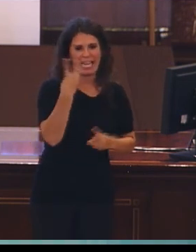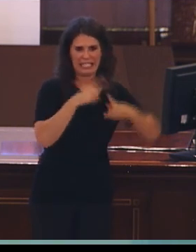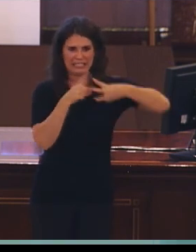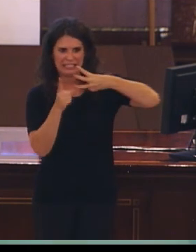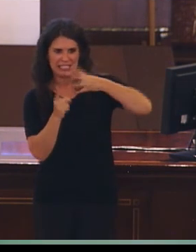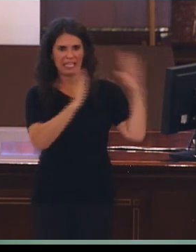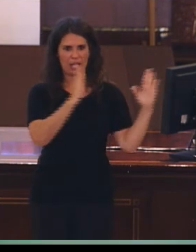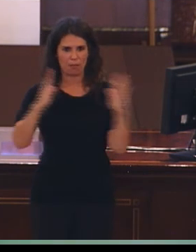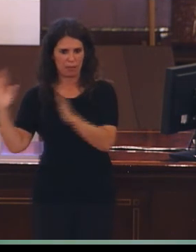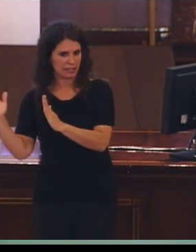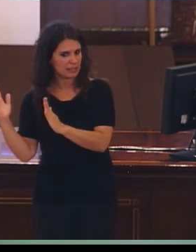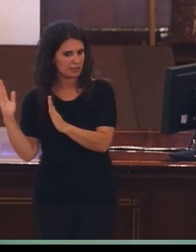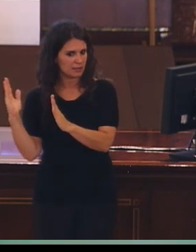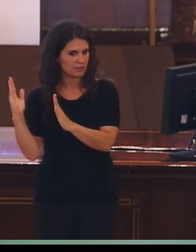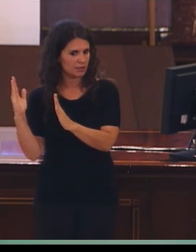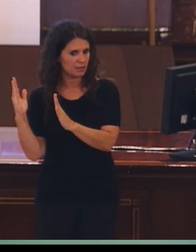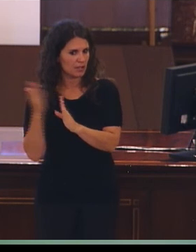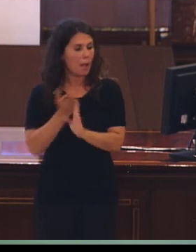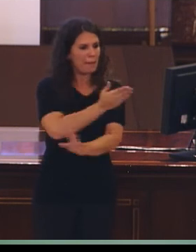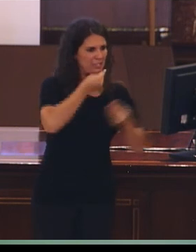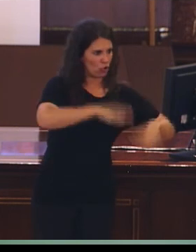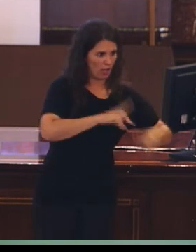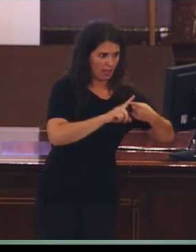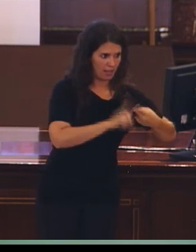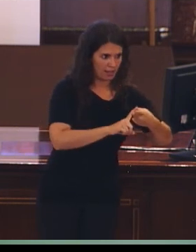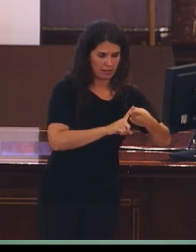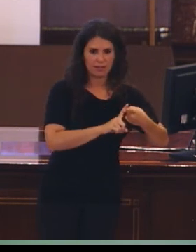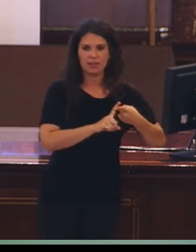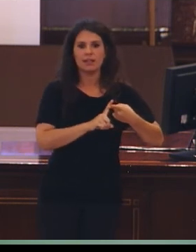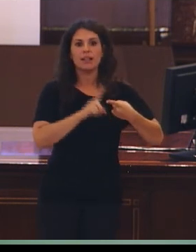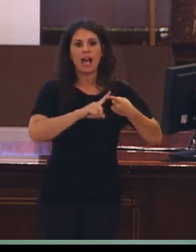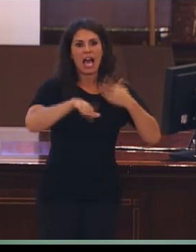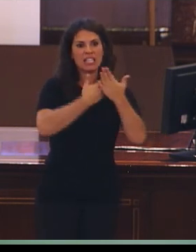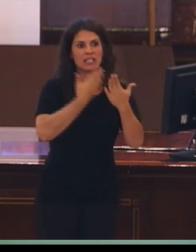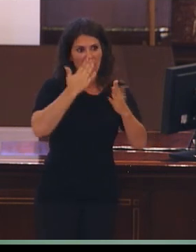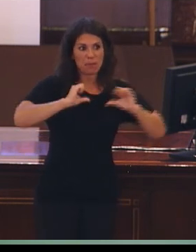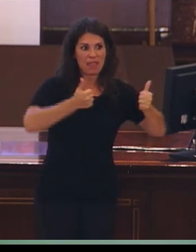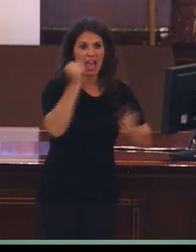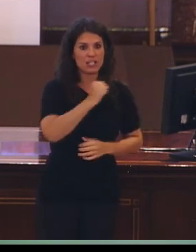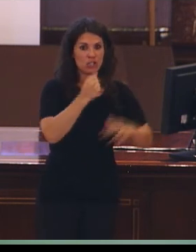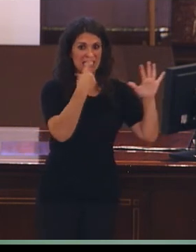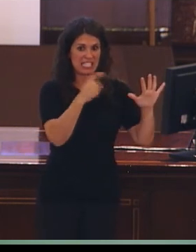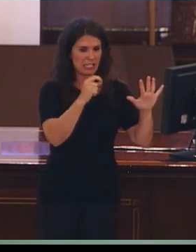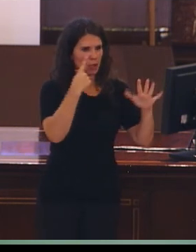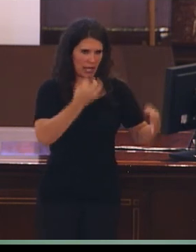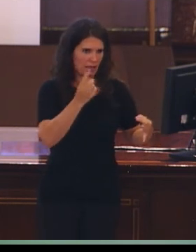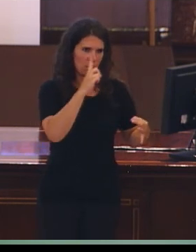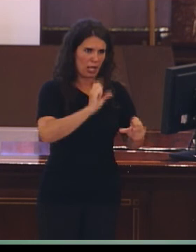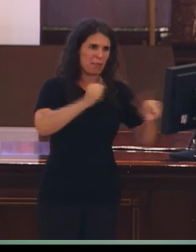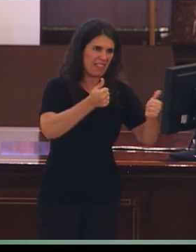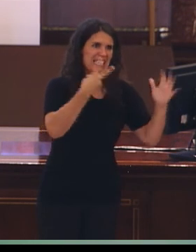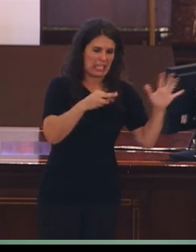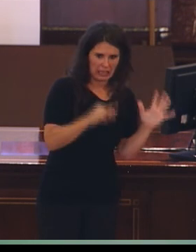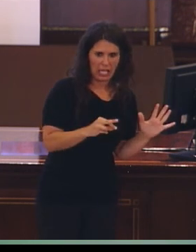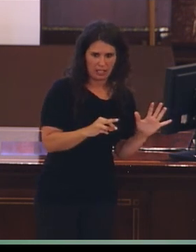la prehistoria. La diapositiva parece que dura hasta principios de los 60, pero en realidad es a principios de los 70. Hay un error.